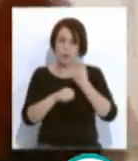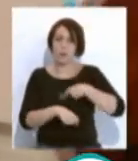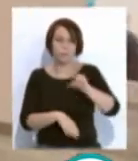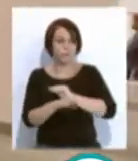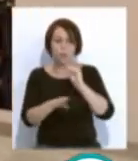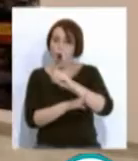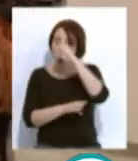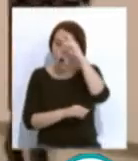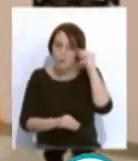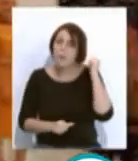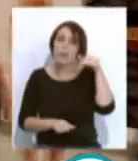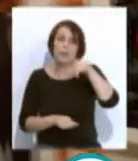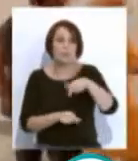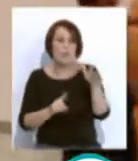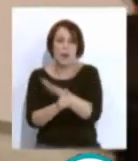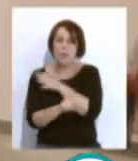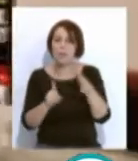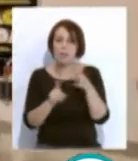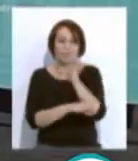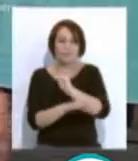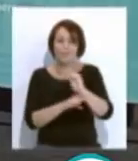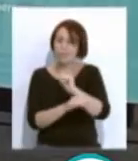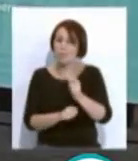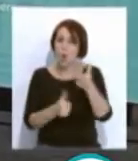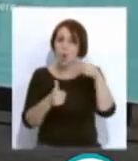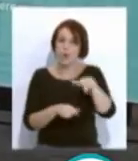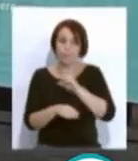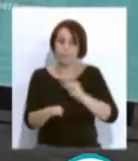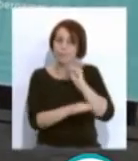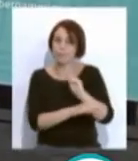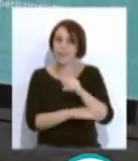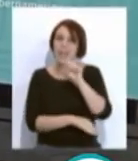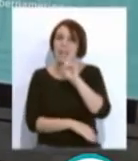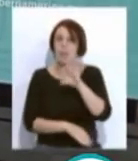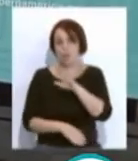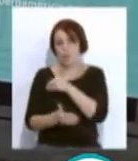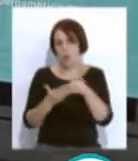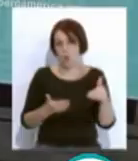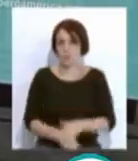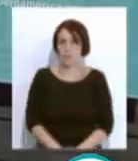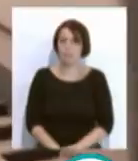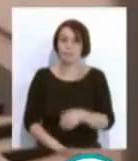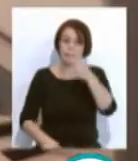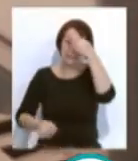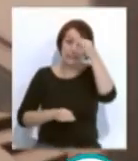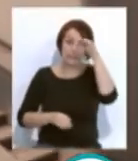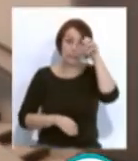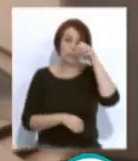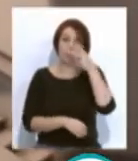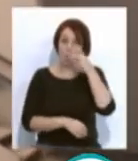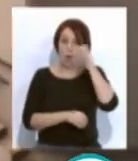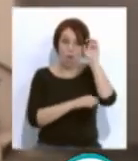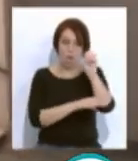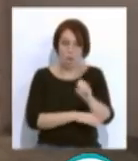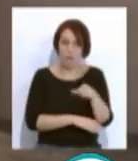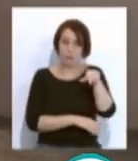inversión, que siempre han sido tan maltratados y tan poco cuidados, es donde se van a invertir esos 15 millones. Y ya concretamente los depósitos de tabaco es